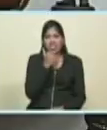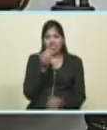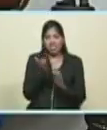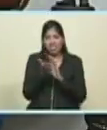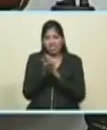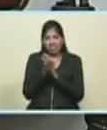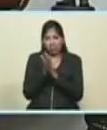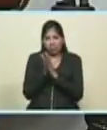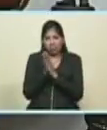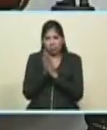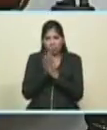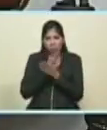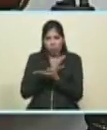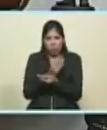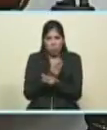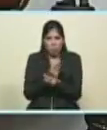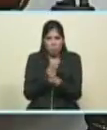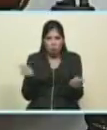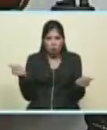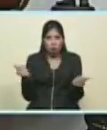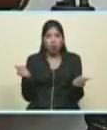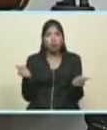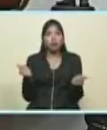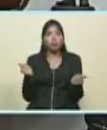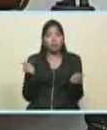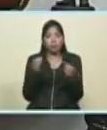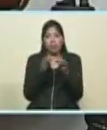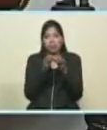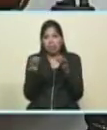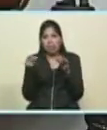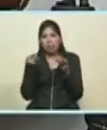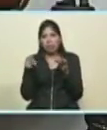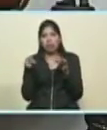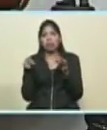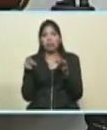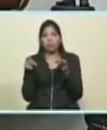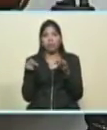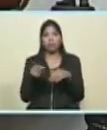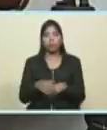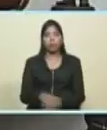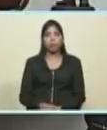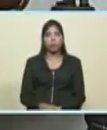de destrozo que ya había iniciado el huracán Irma sobre estas islas hermanas del Caribe